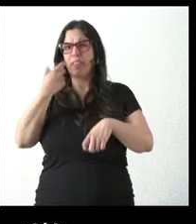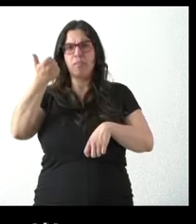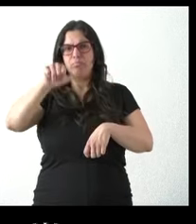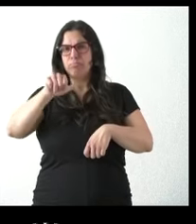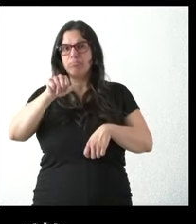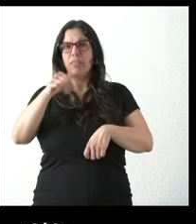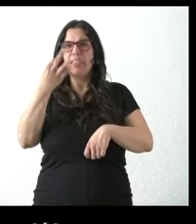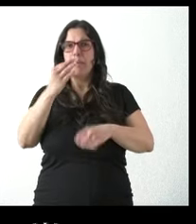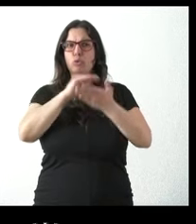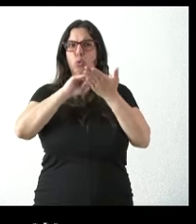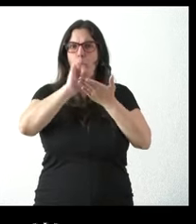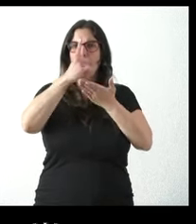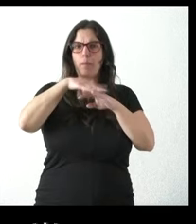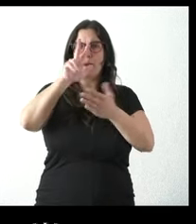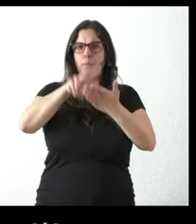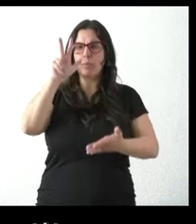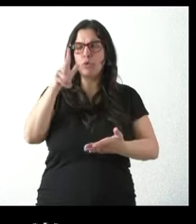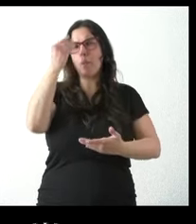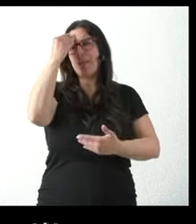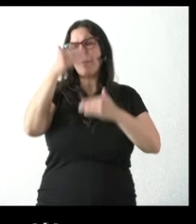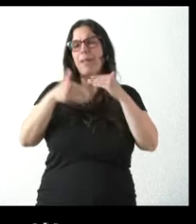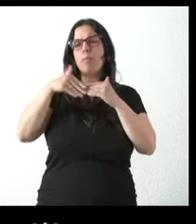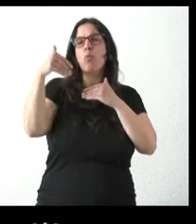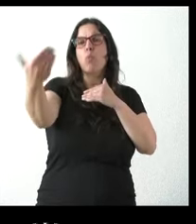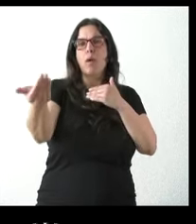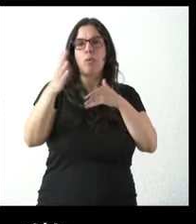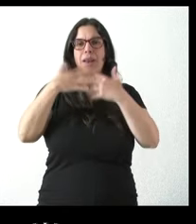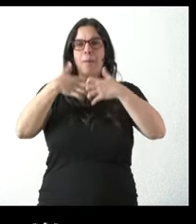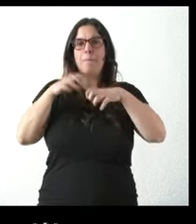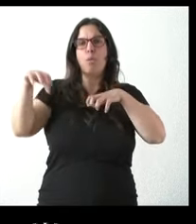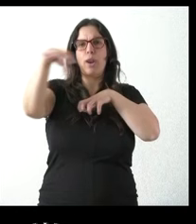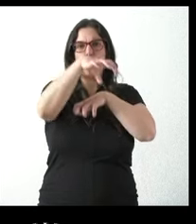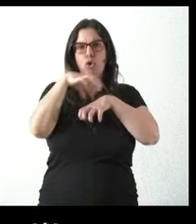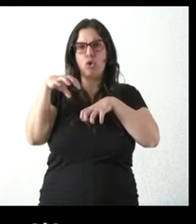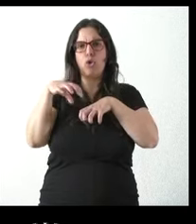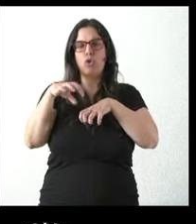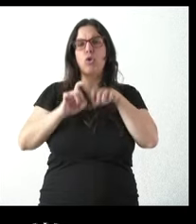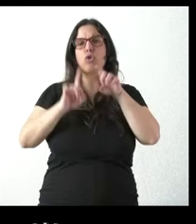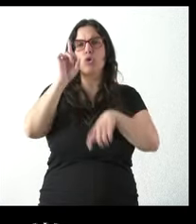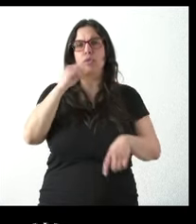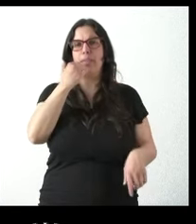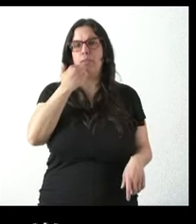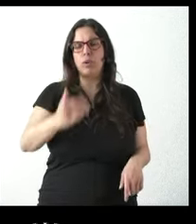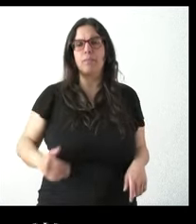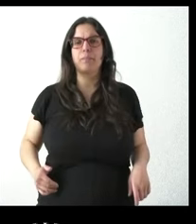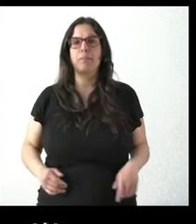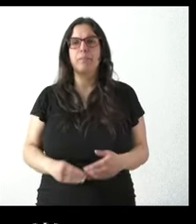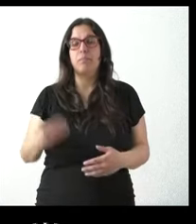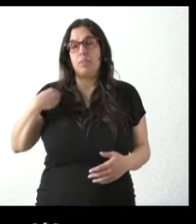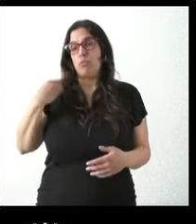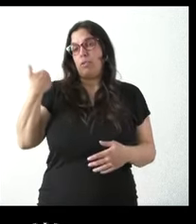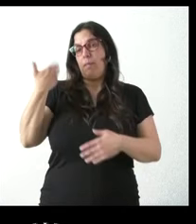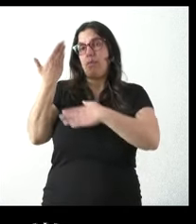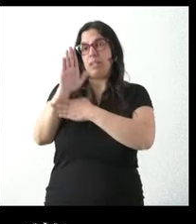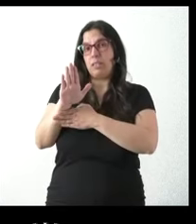arregla ese tema que qué plazos barajan para este polígono de Monfarrací nos presentaron el presidente y